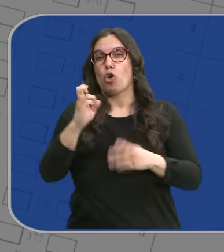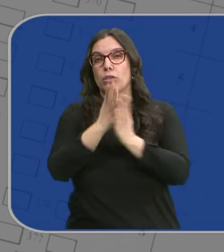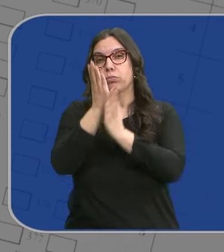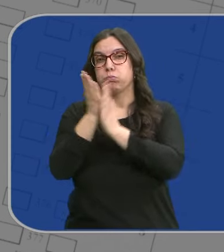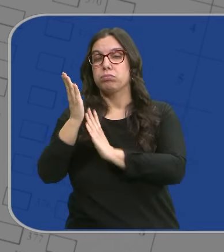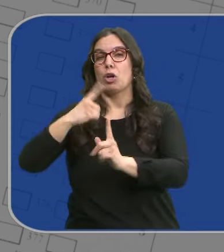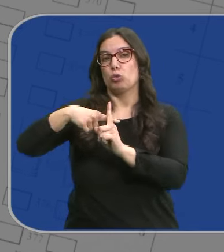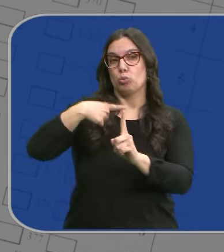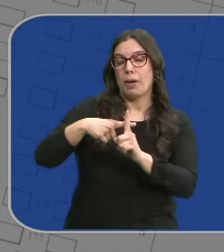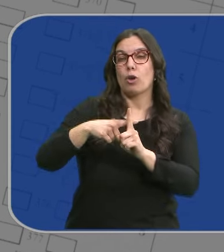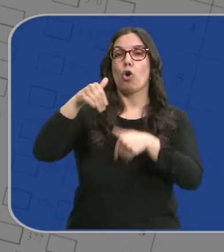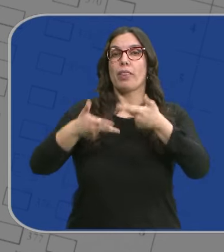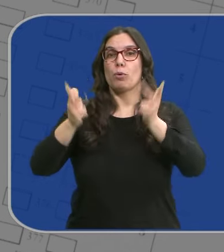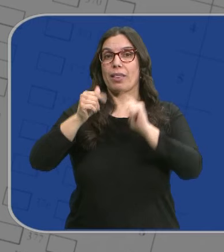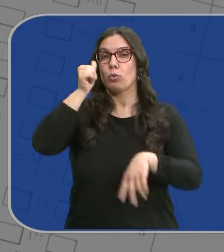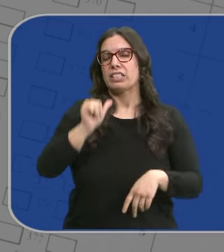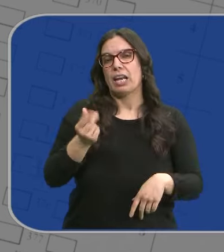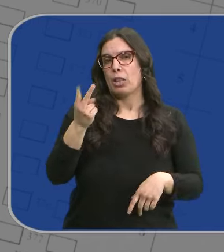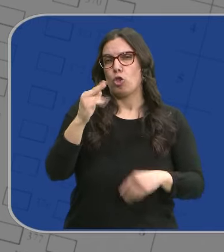para Sumar y Democracia Ourenzana.